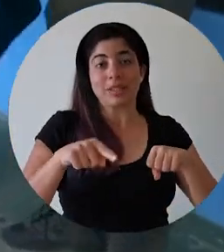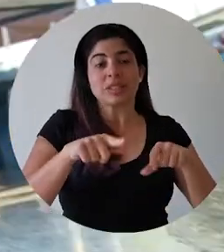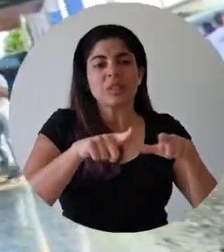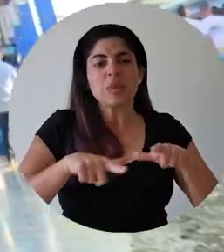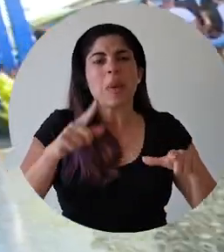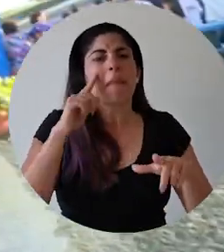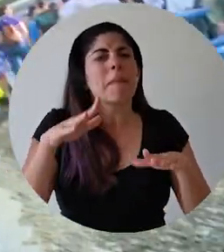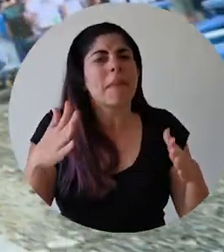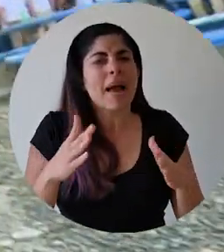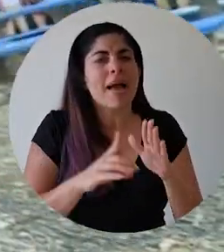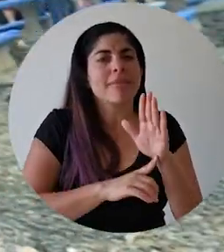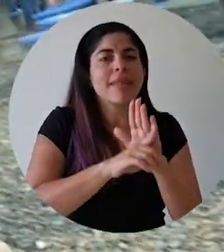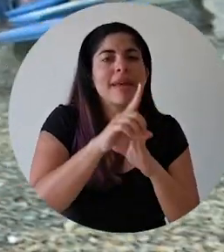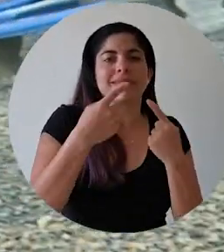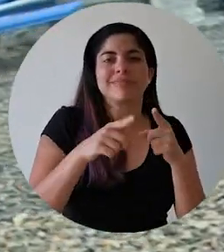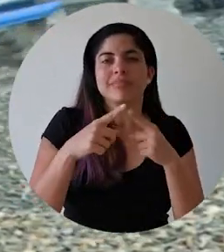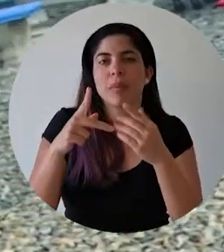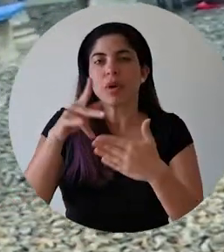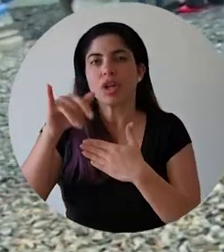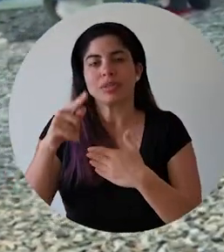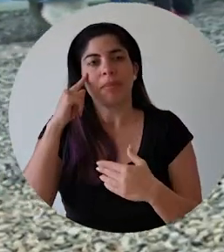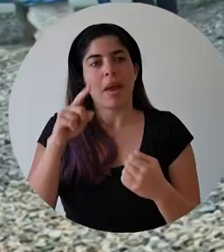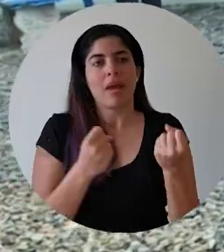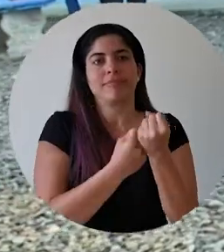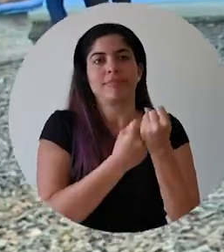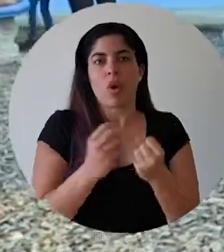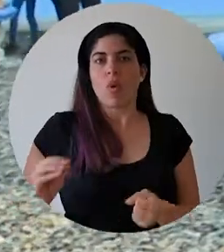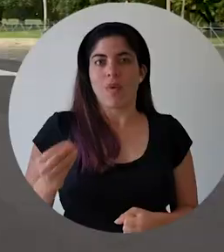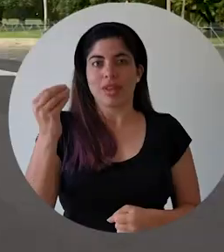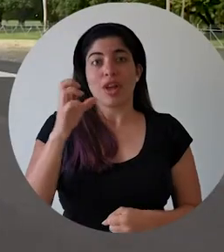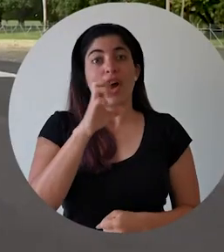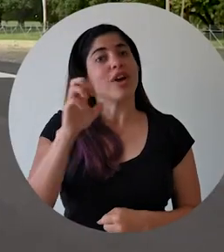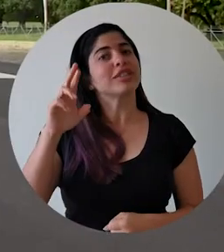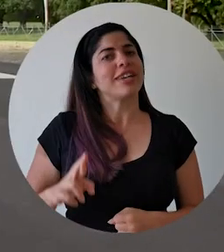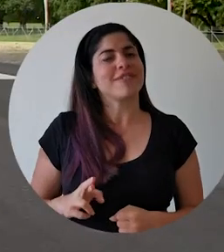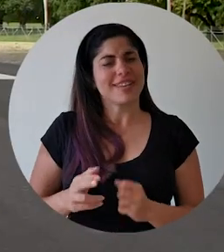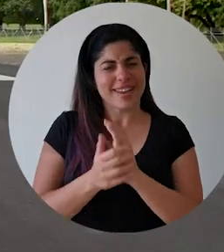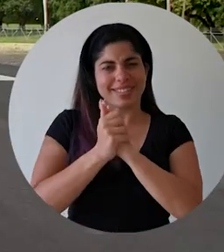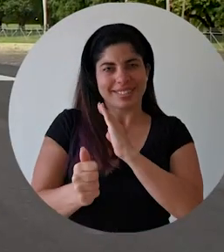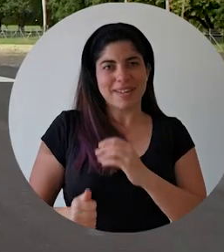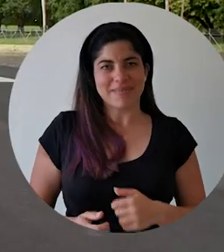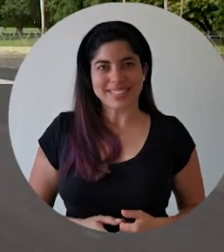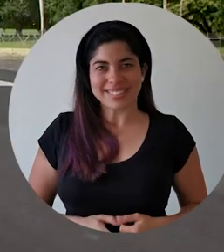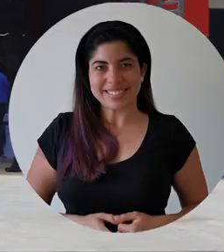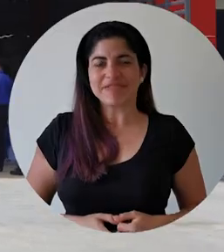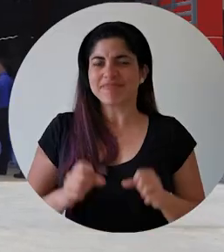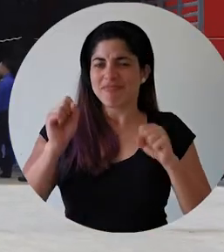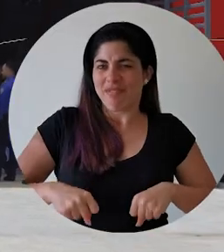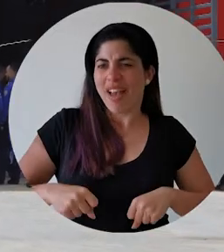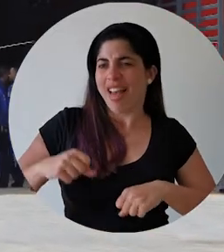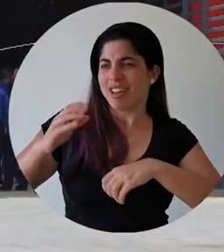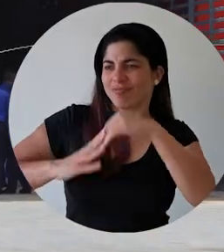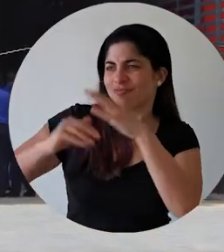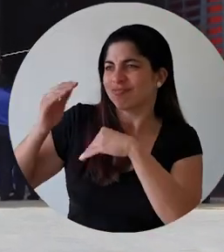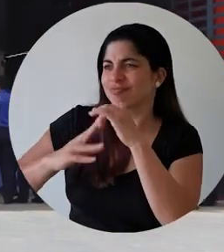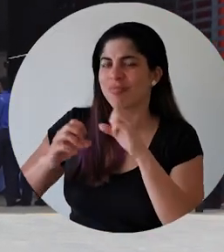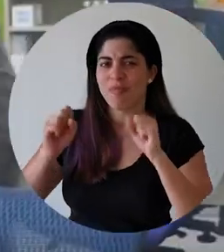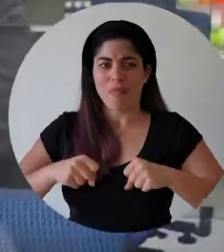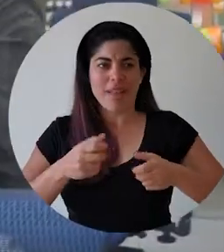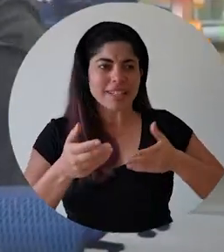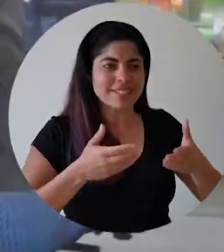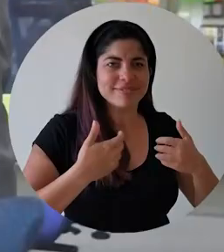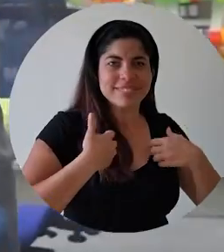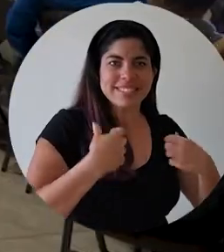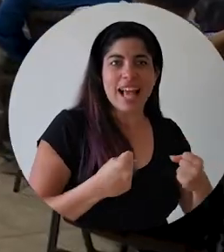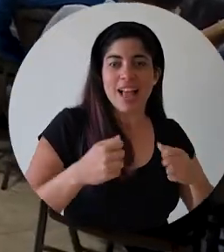Este espacio permitirá el desarrollo de proyectos para la juventud. Costa Rica es capaz de tener infraestructura,